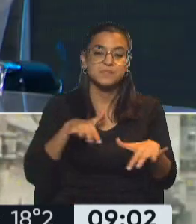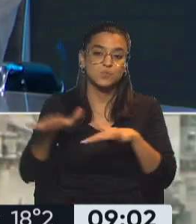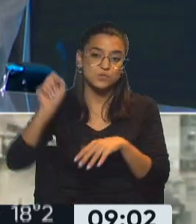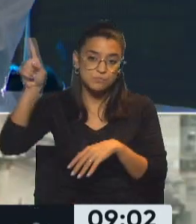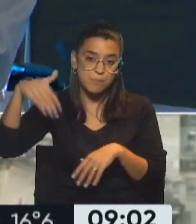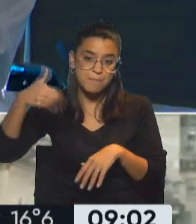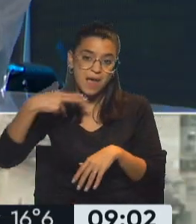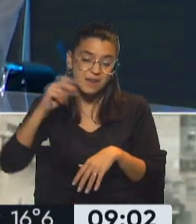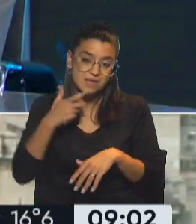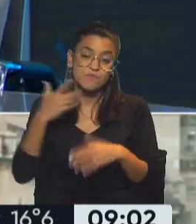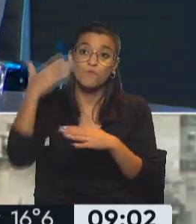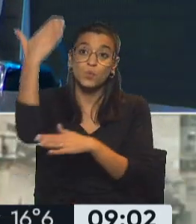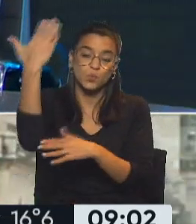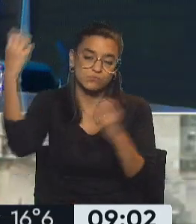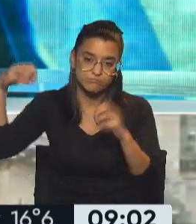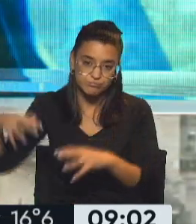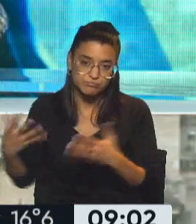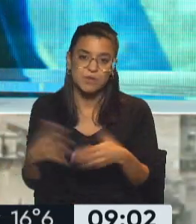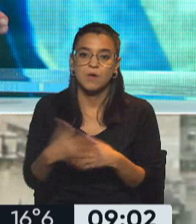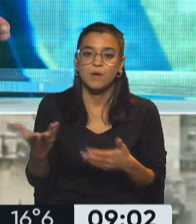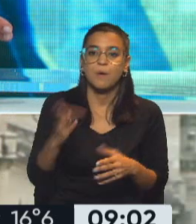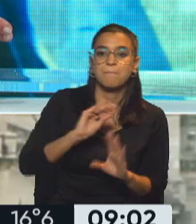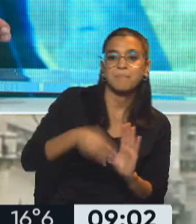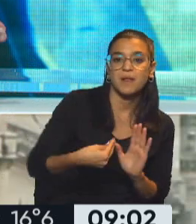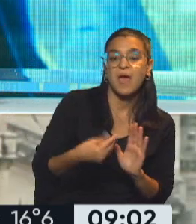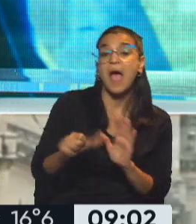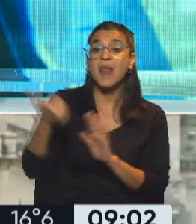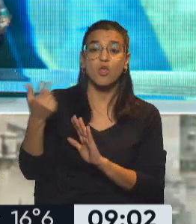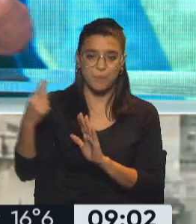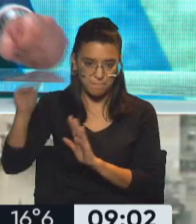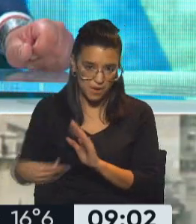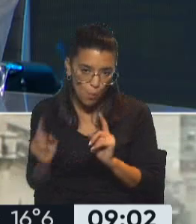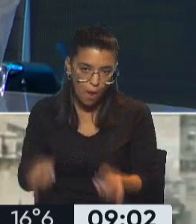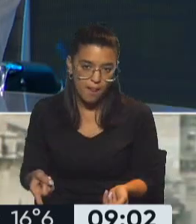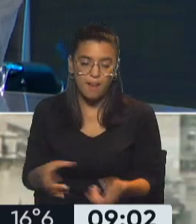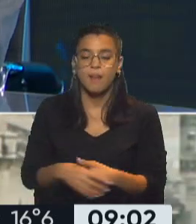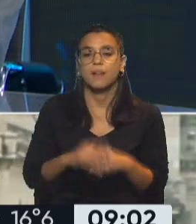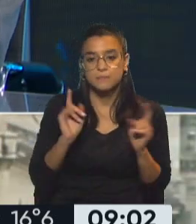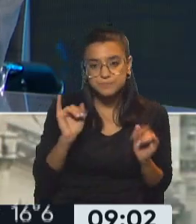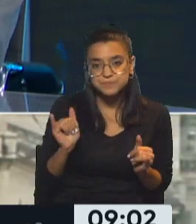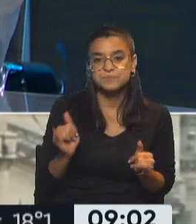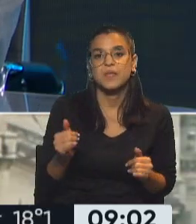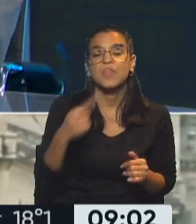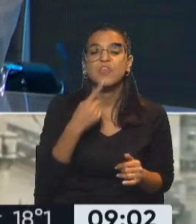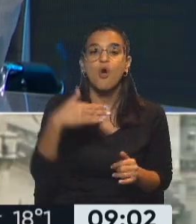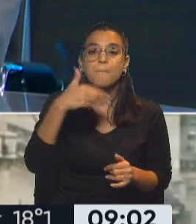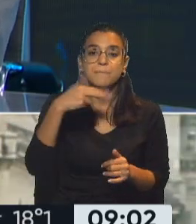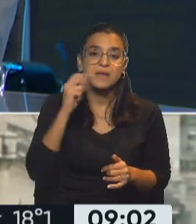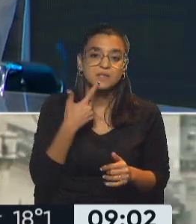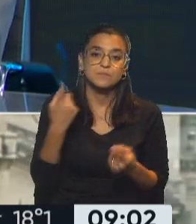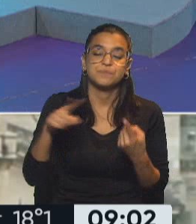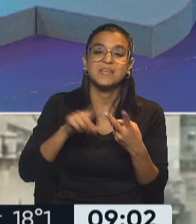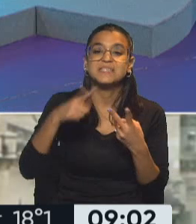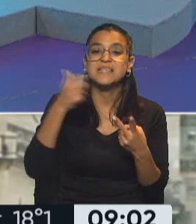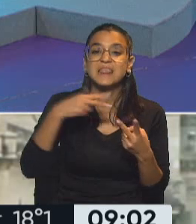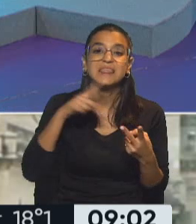Manes a futuro se debilita. Porque fue un perdedor ganador Manes en el PASO. Claro, digo Manes porque no estoy nombrando a